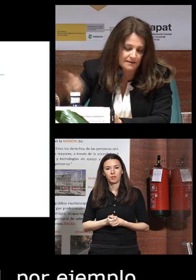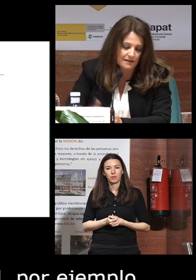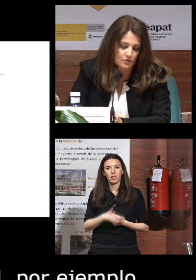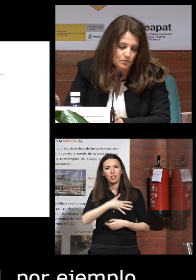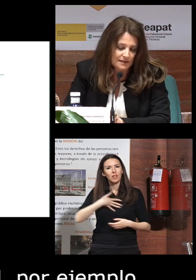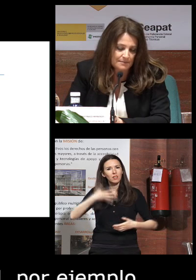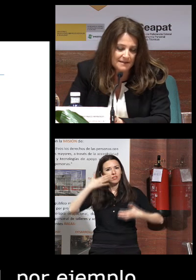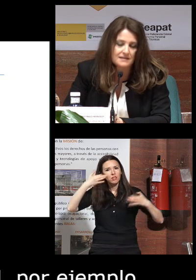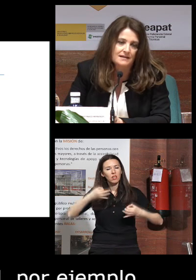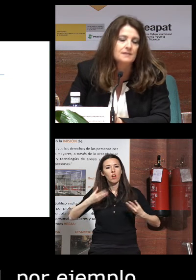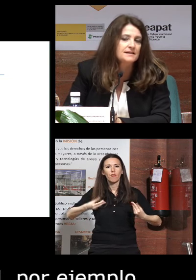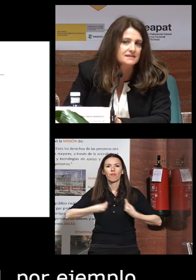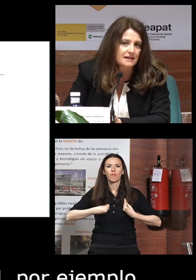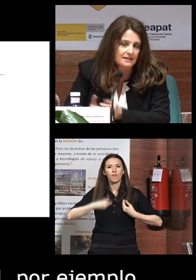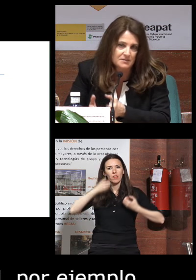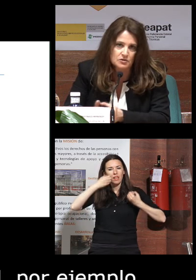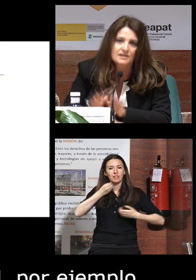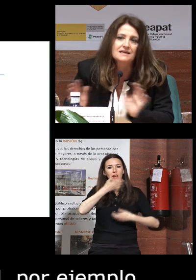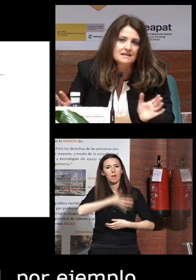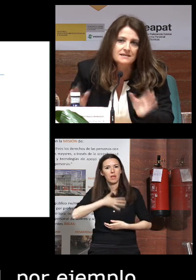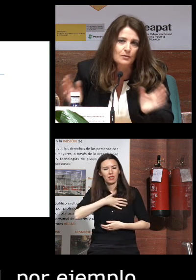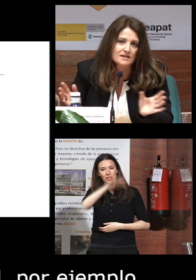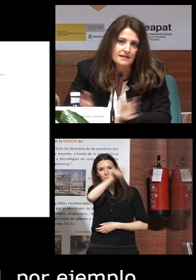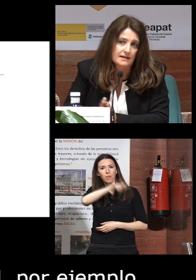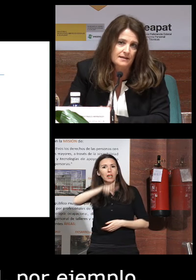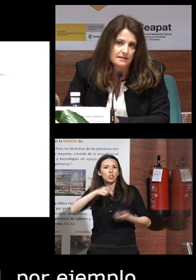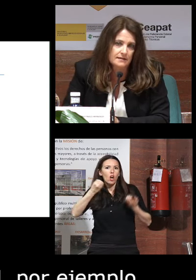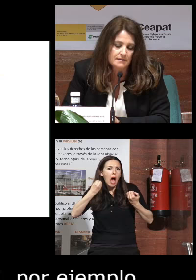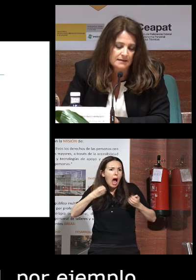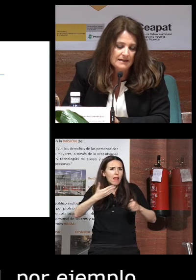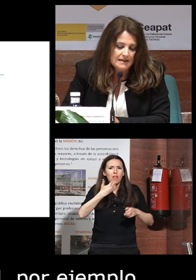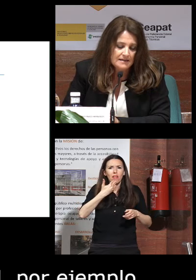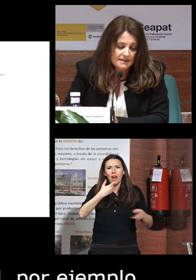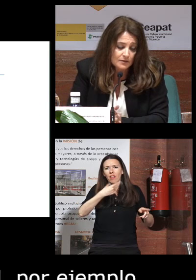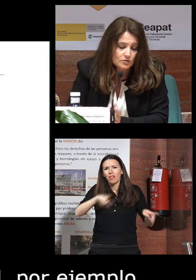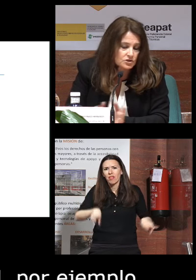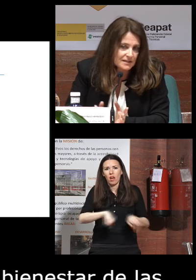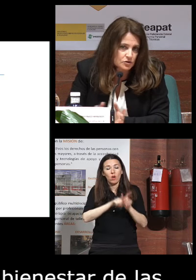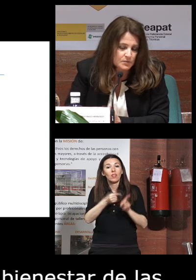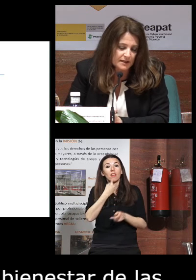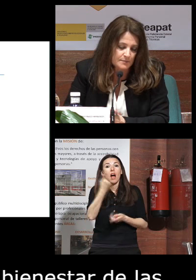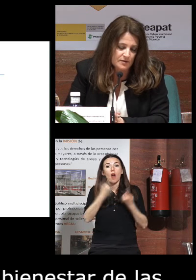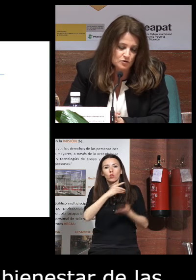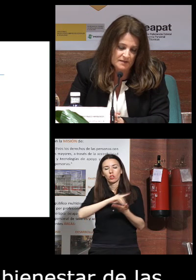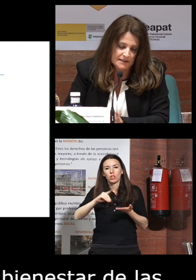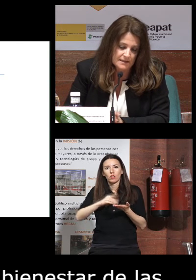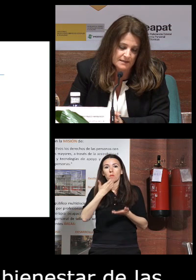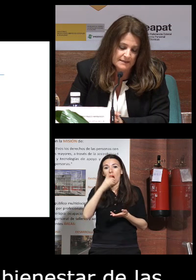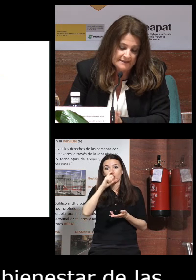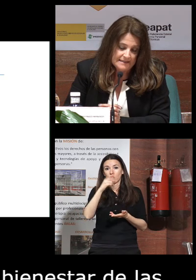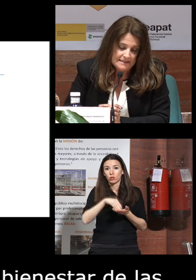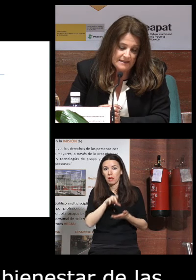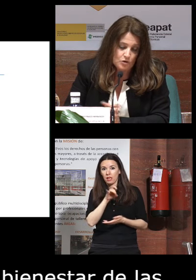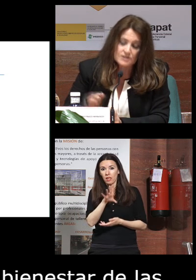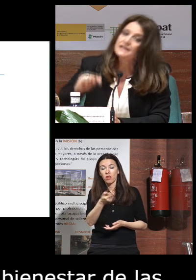garantizar una vida sana y bienestar de las personas sea cual sea la edad que tienen y cita algunos datos por ejemplo de 2015